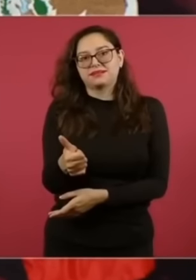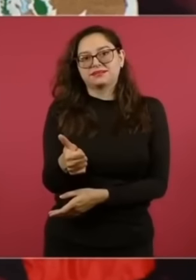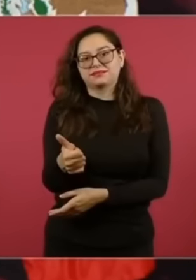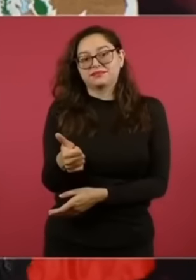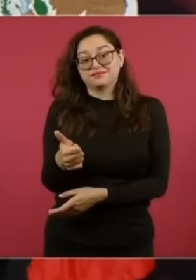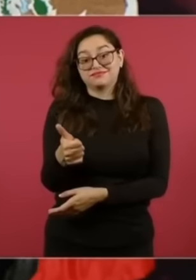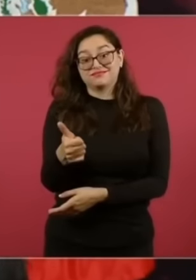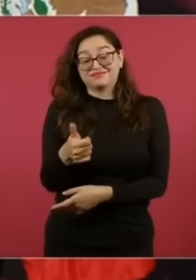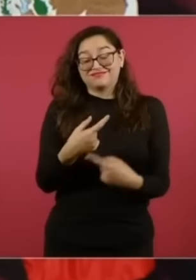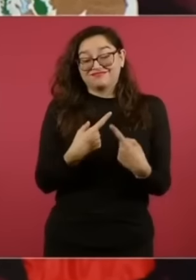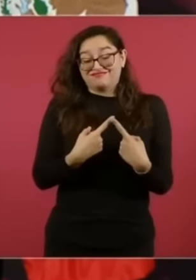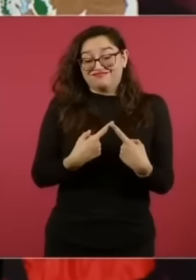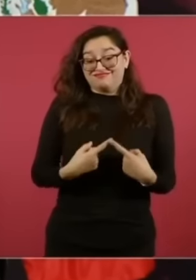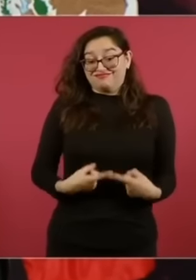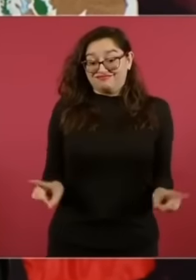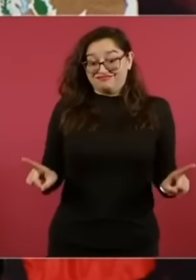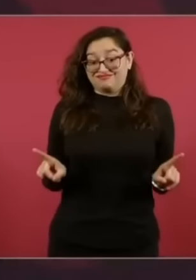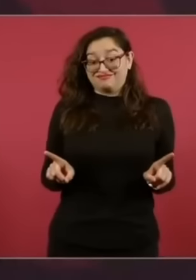En cambio,